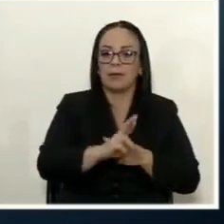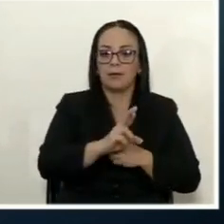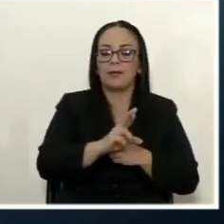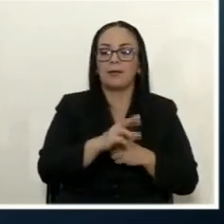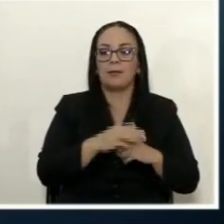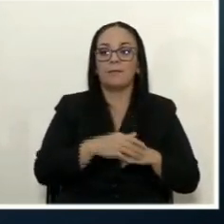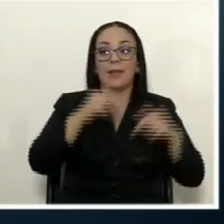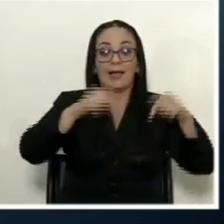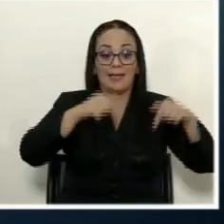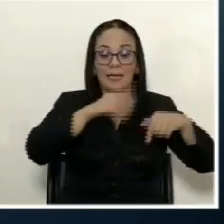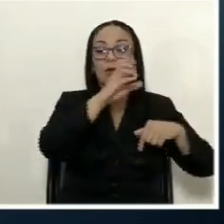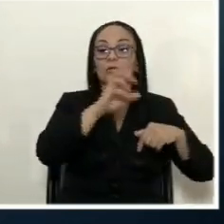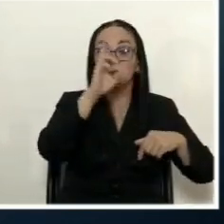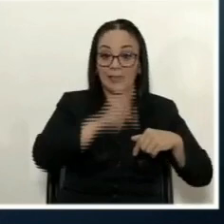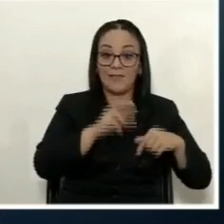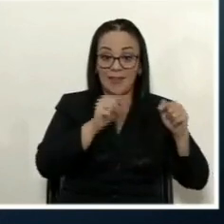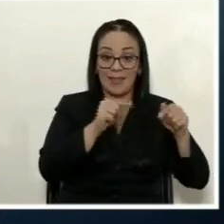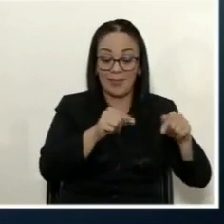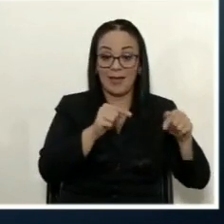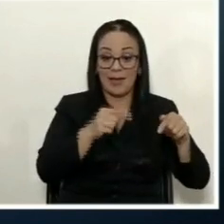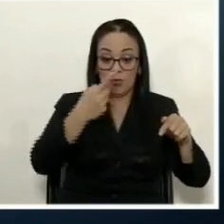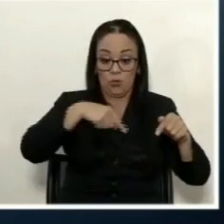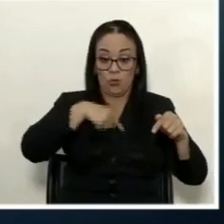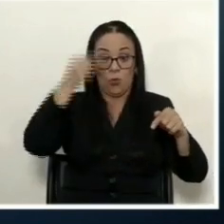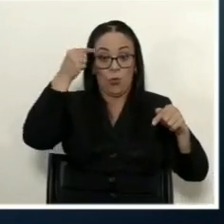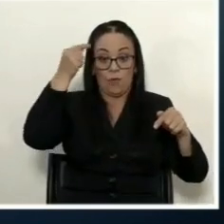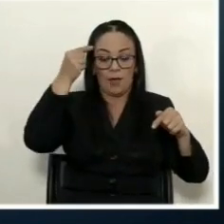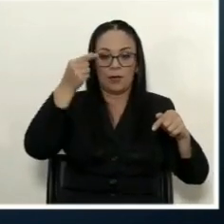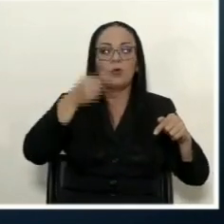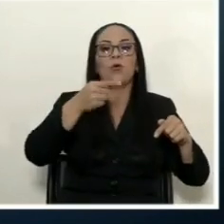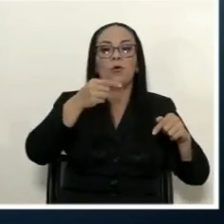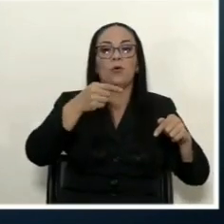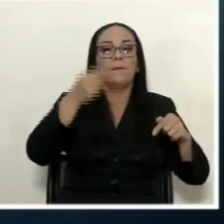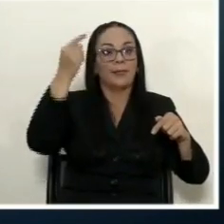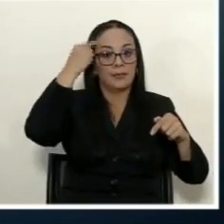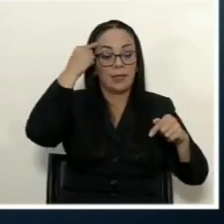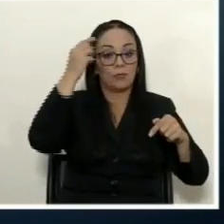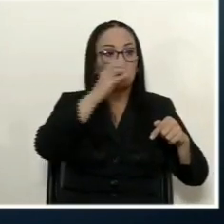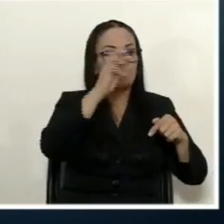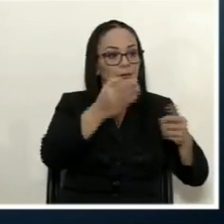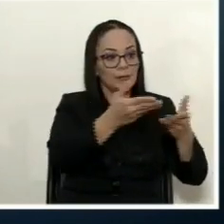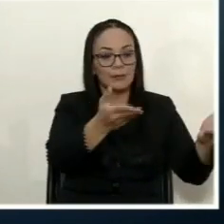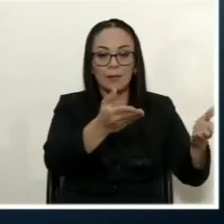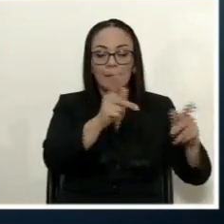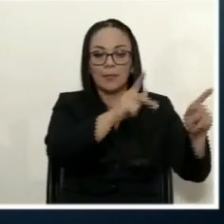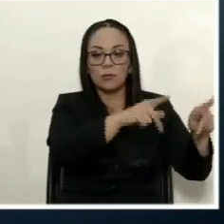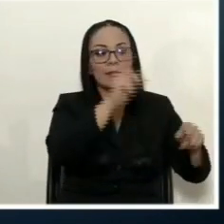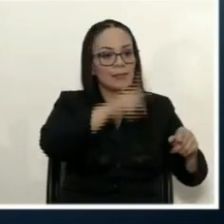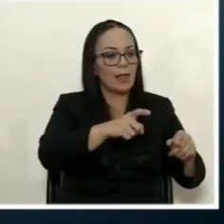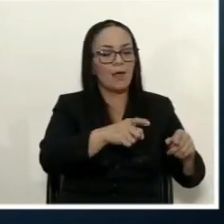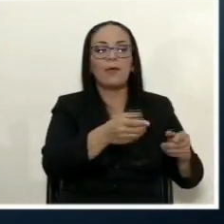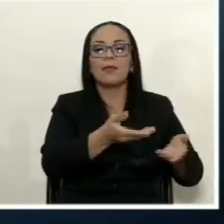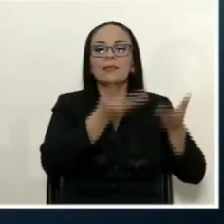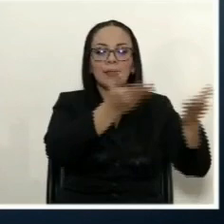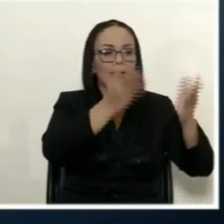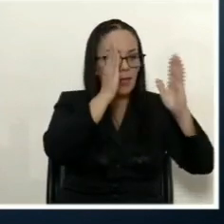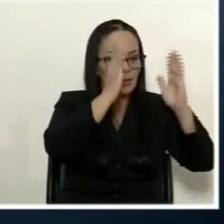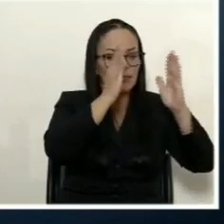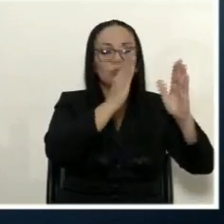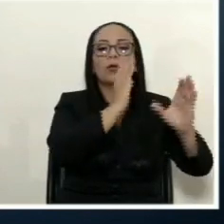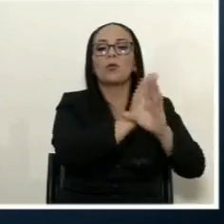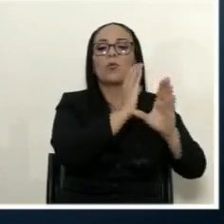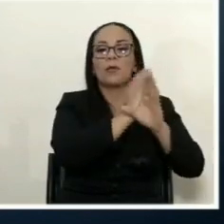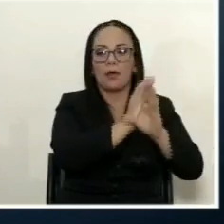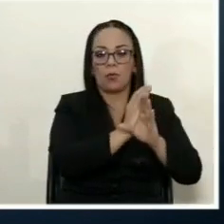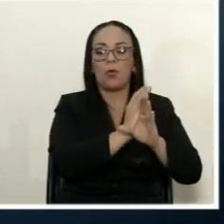en Costa Rica para este gobierno merece el mismo nivel de atención y cuidado, la